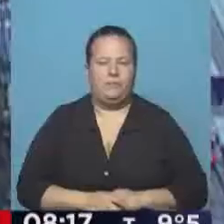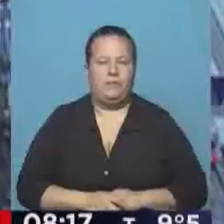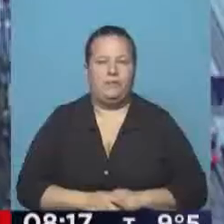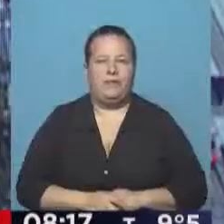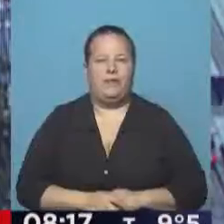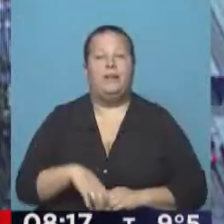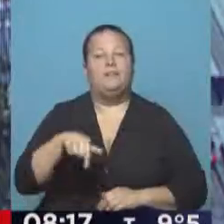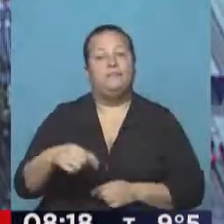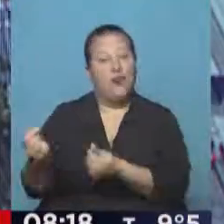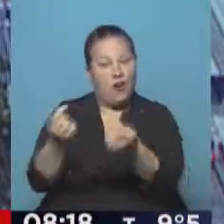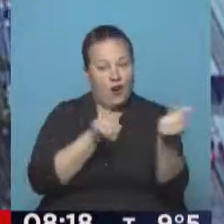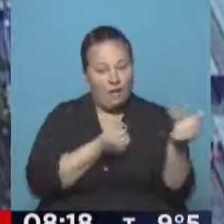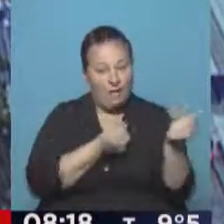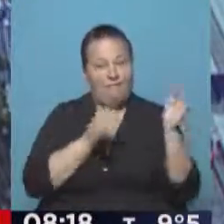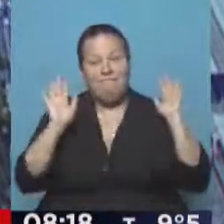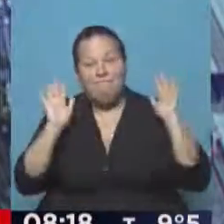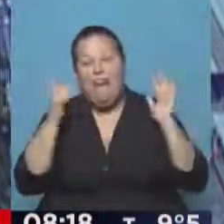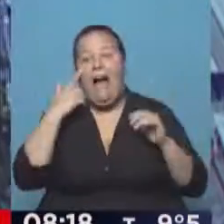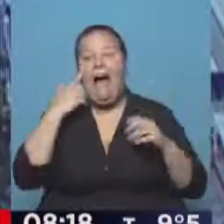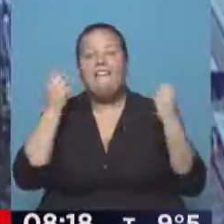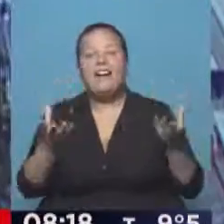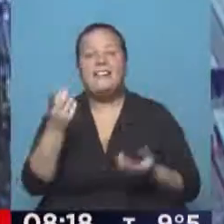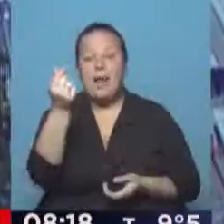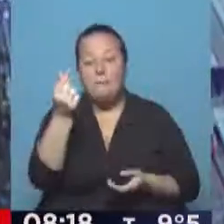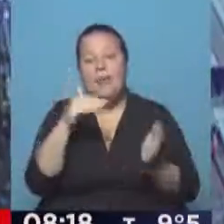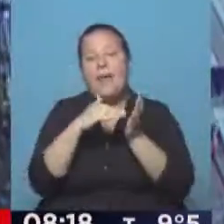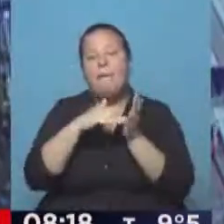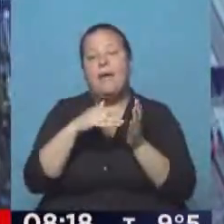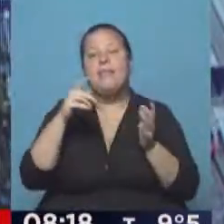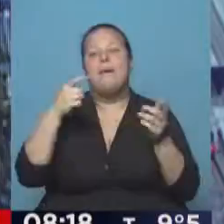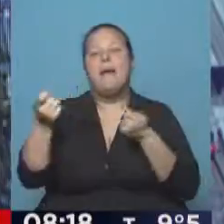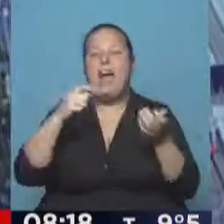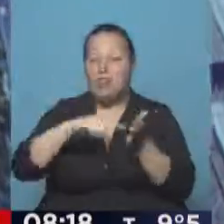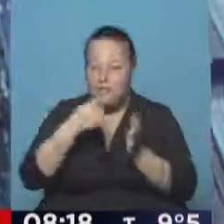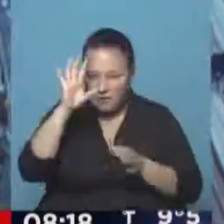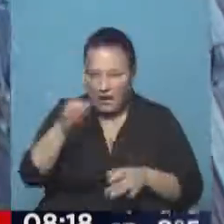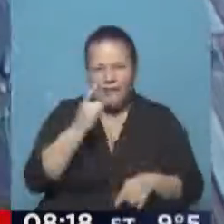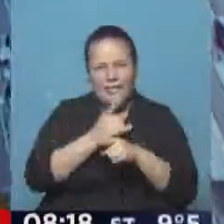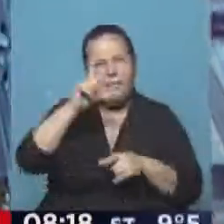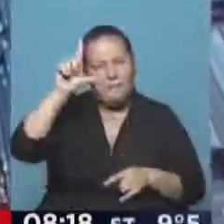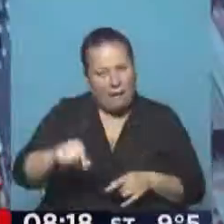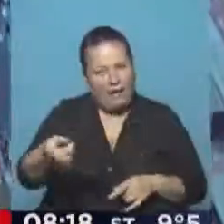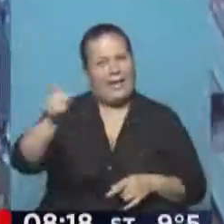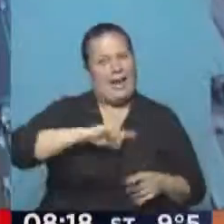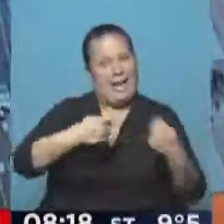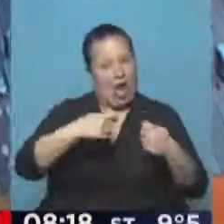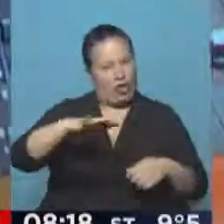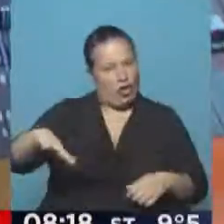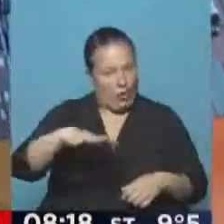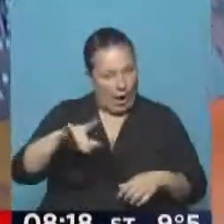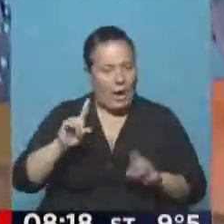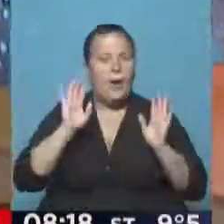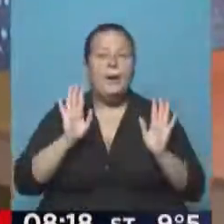Nos vamos de compras, al menos para ver cómo están los precios según Mercado Central. Ustedes saben que siempre son mucho más bajos de los comercios de los barrios,